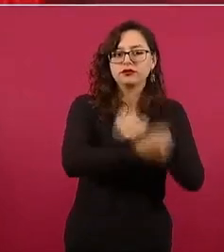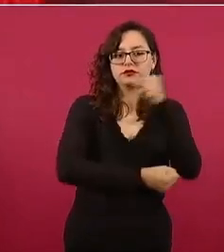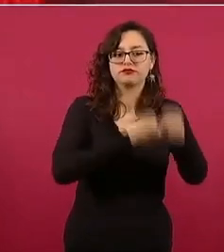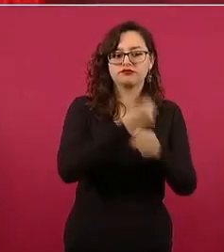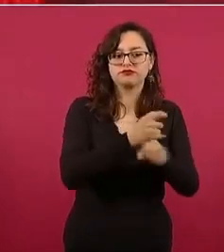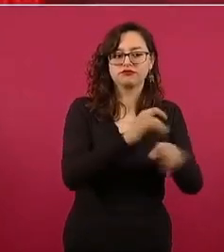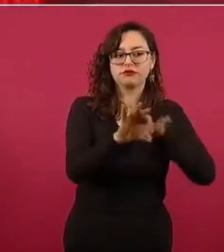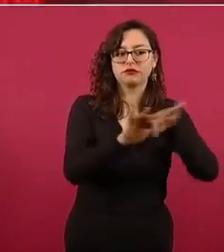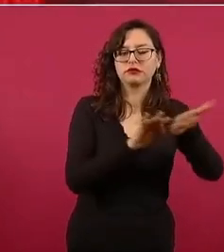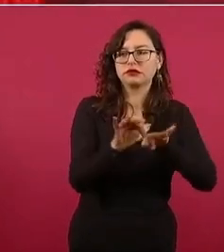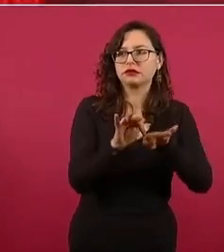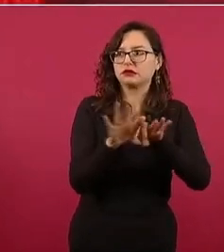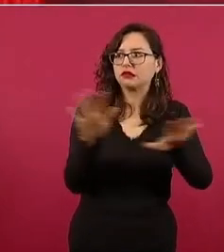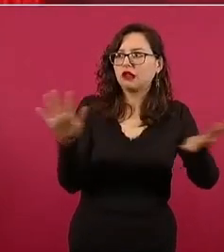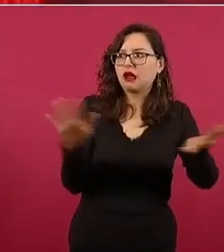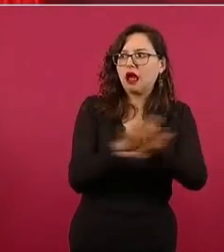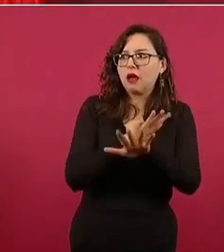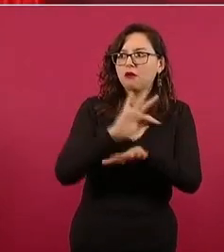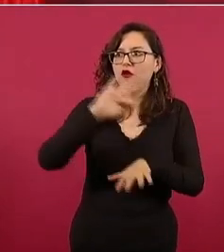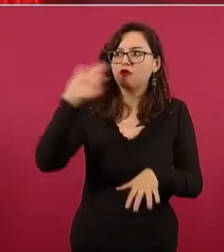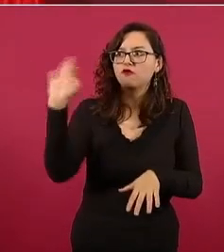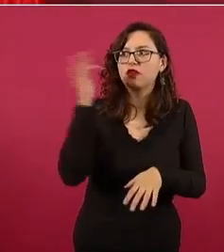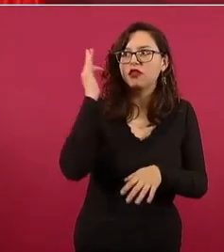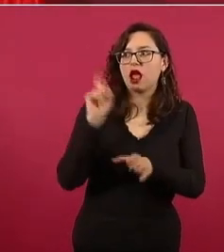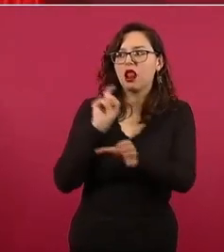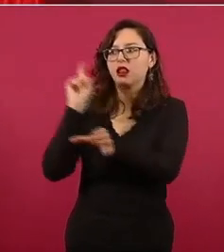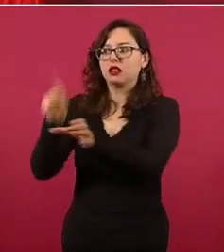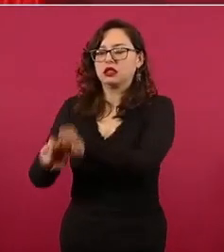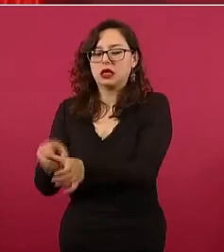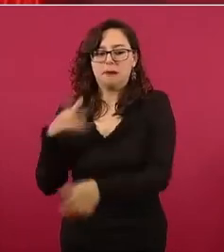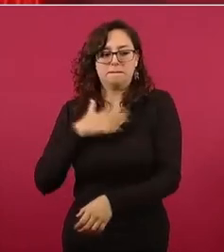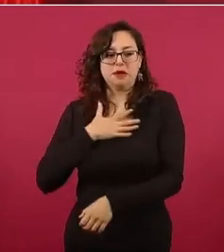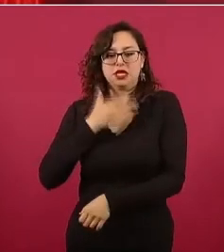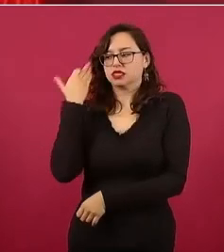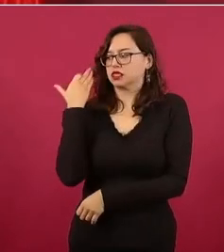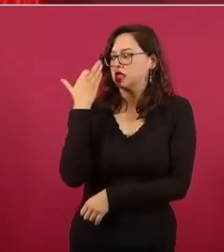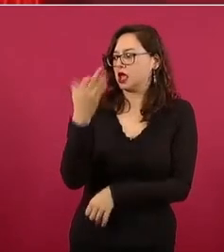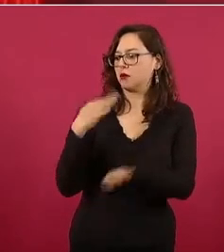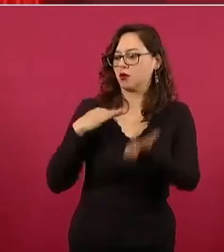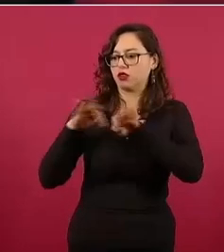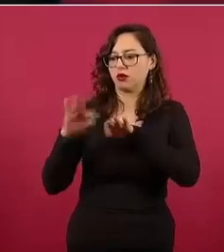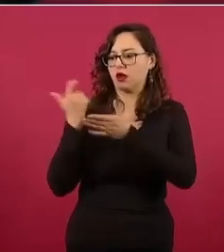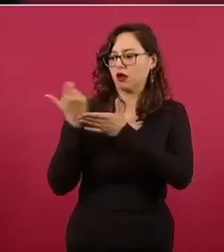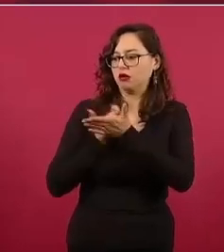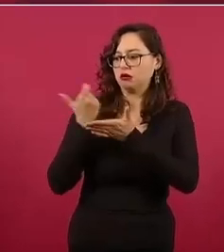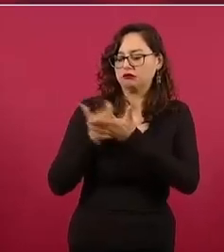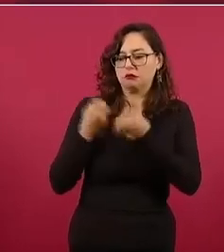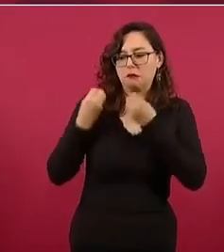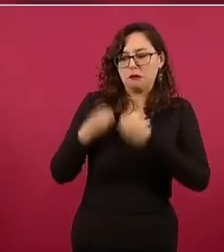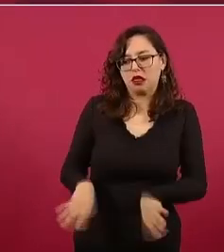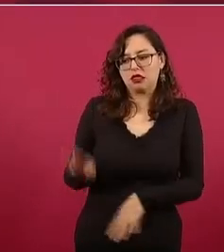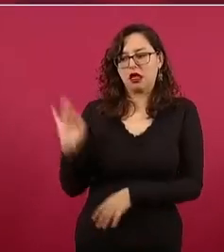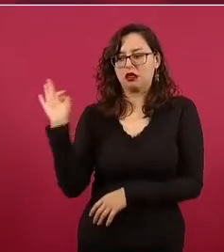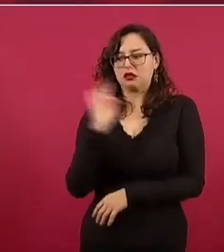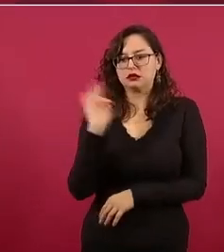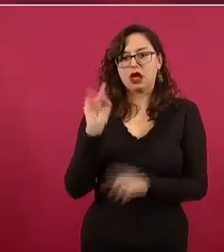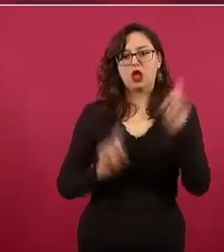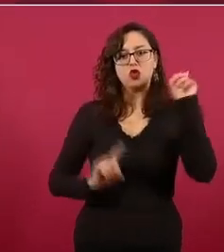tienen preocupación de si se va a respetar su antigüedad, sus sueldos. Todo eso se ha ido resolviendo